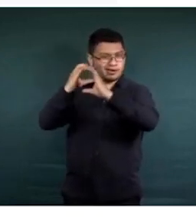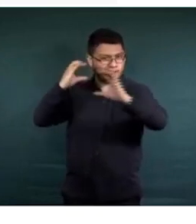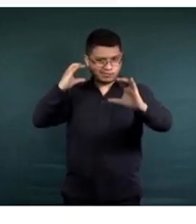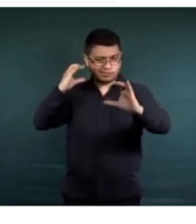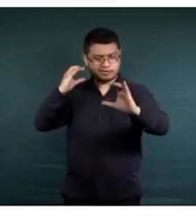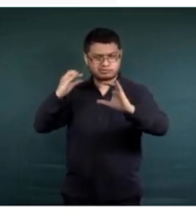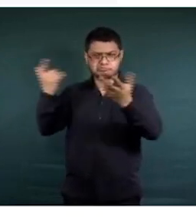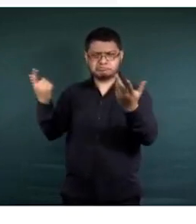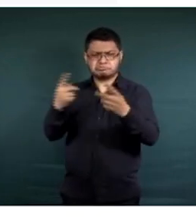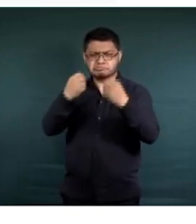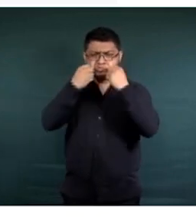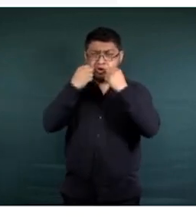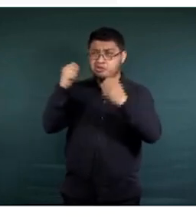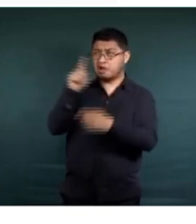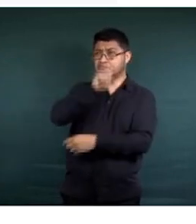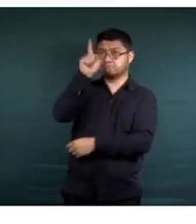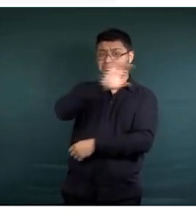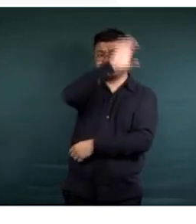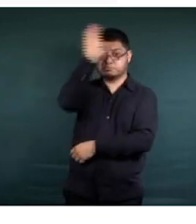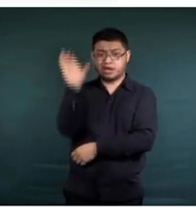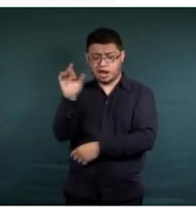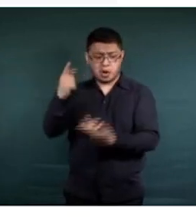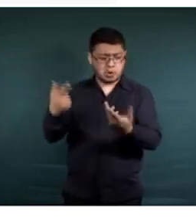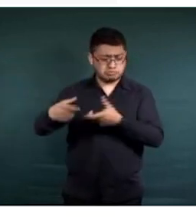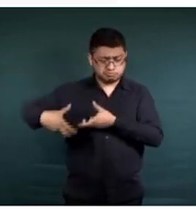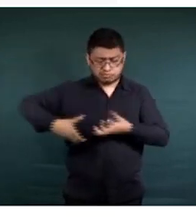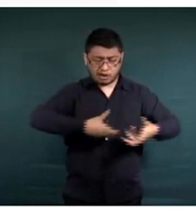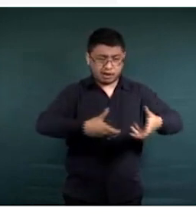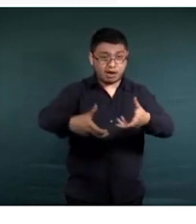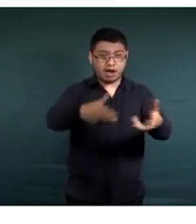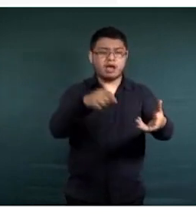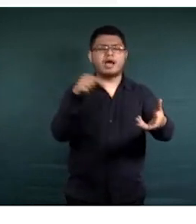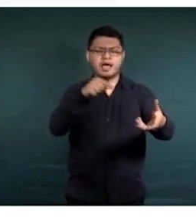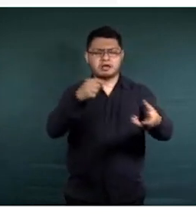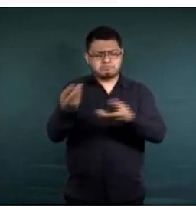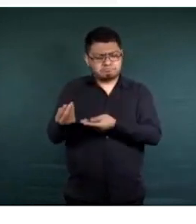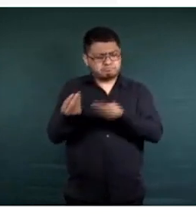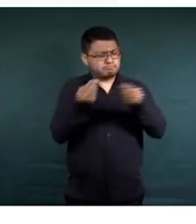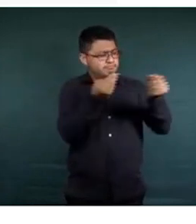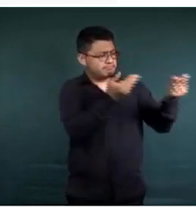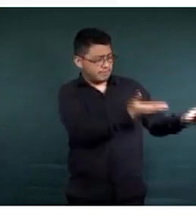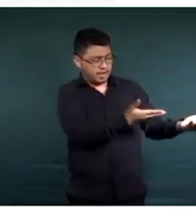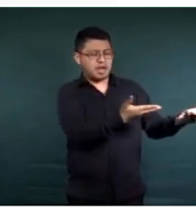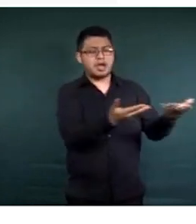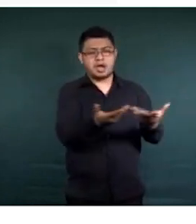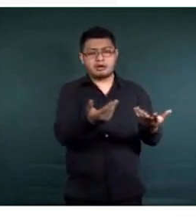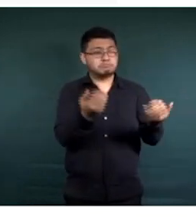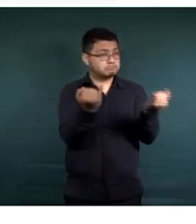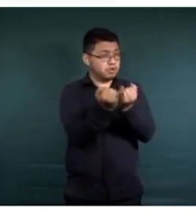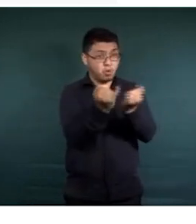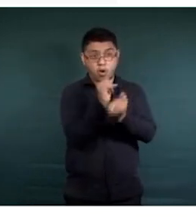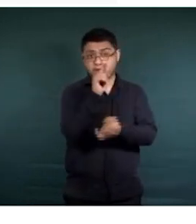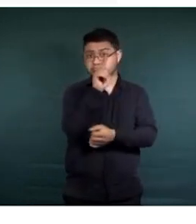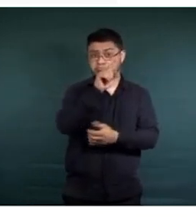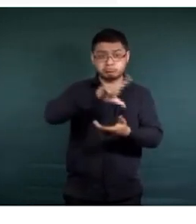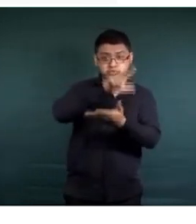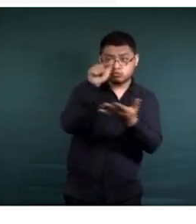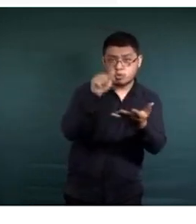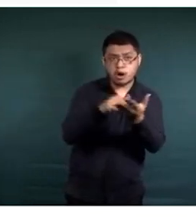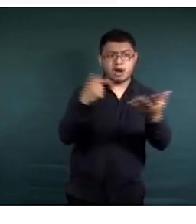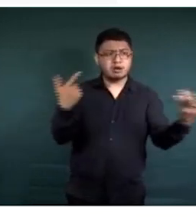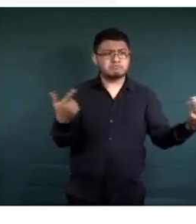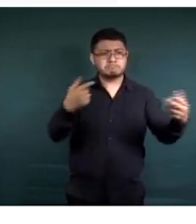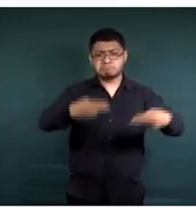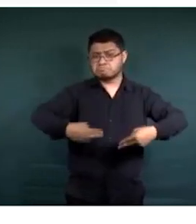aérea o vía terrestre, la seguridad a hospitales, almacenes, centros de abasto, centros comerciales,